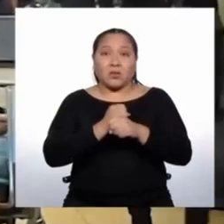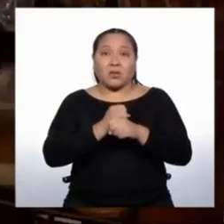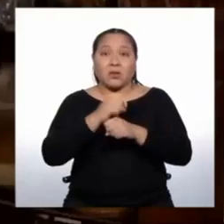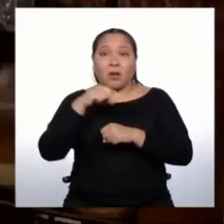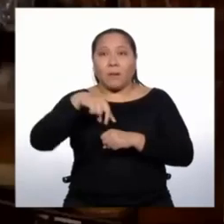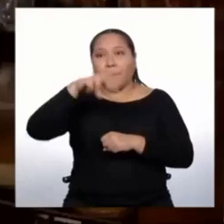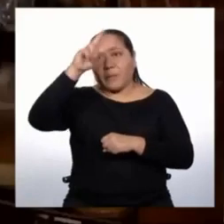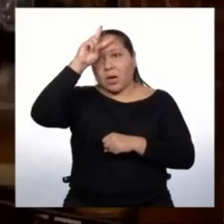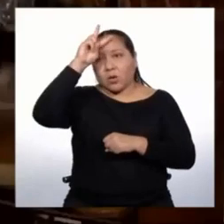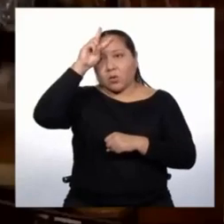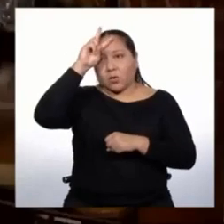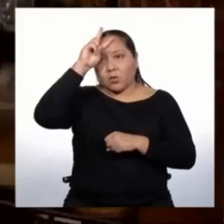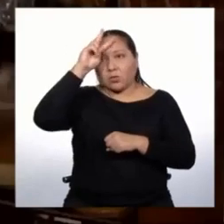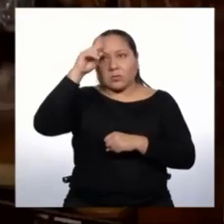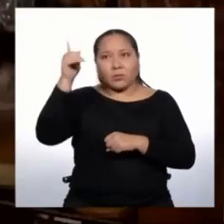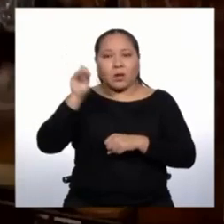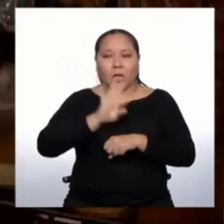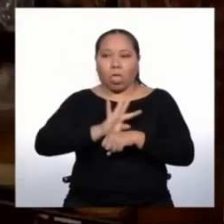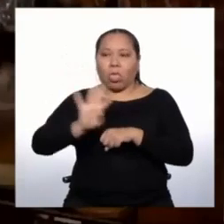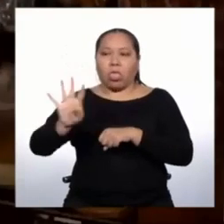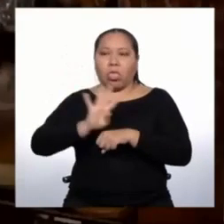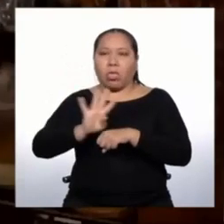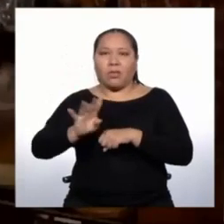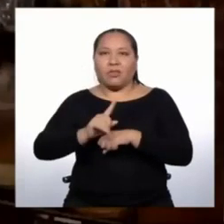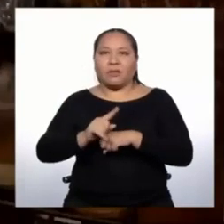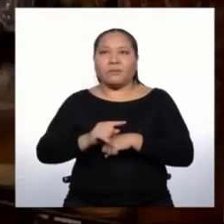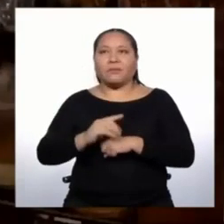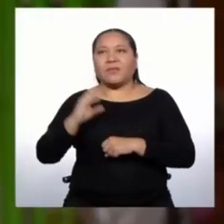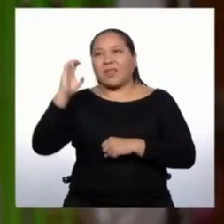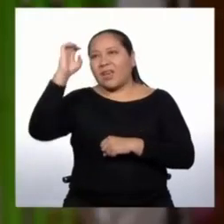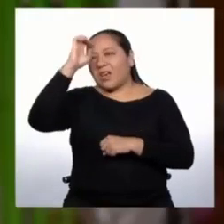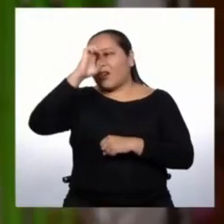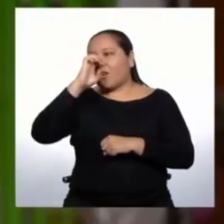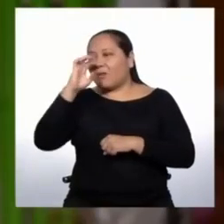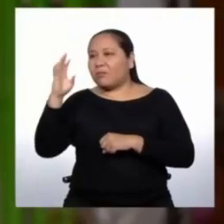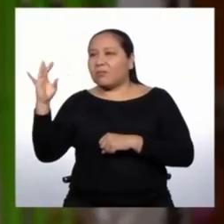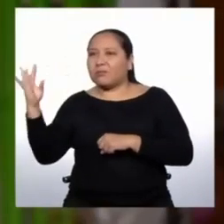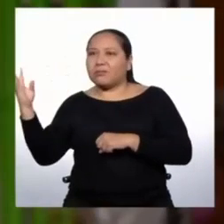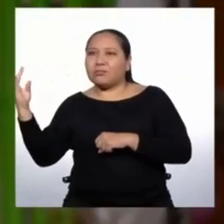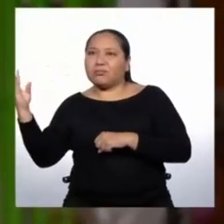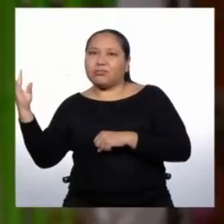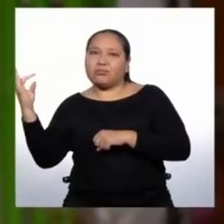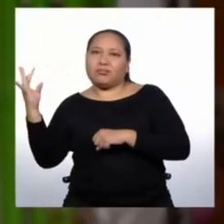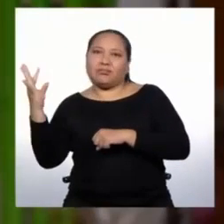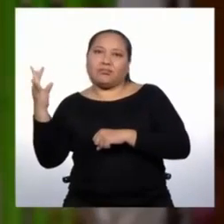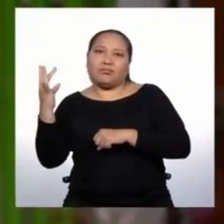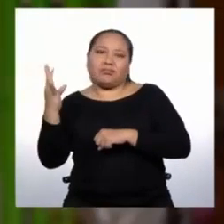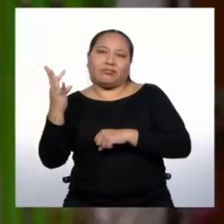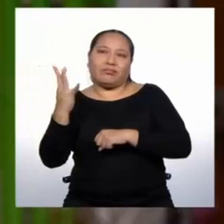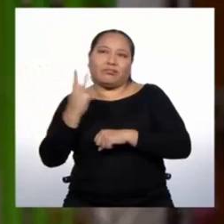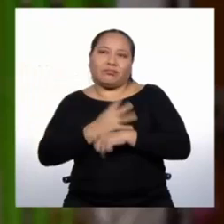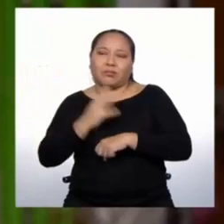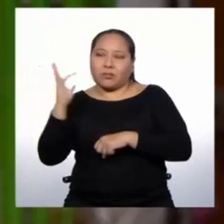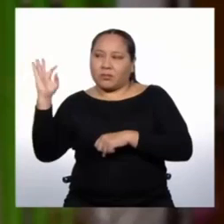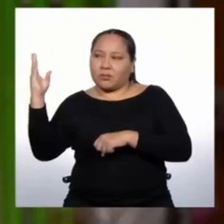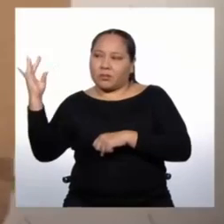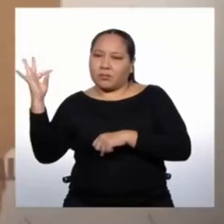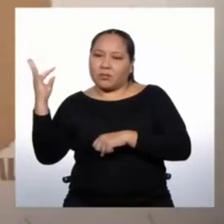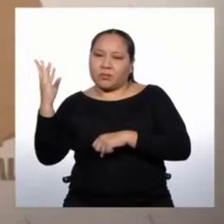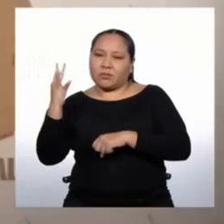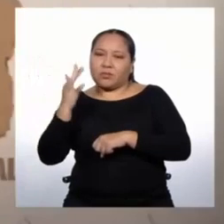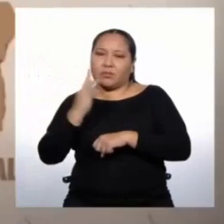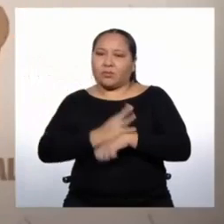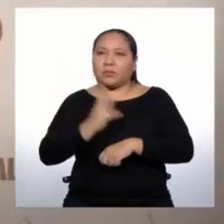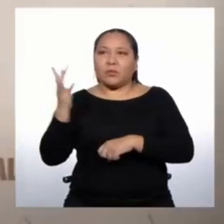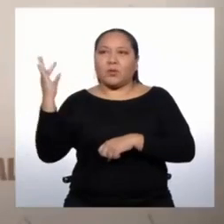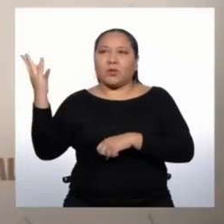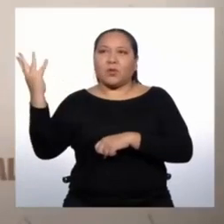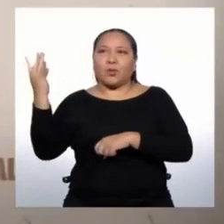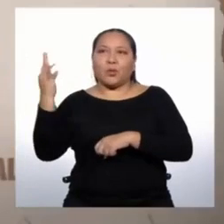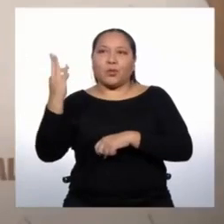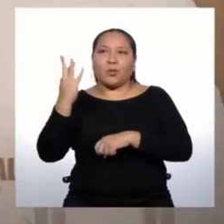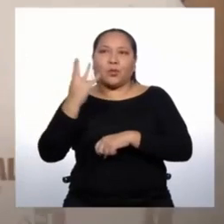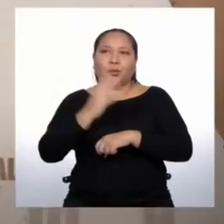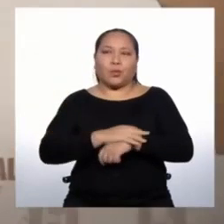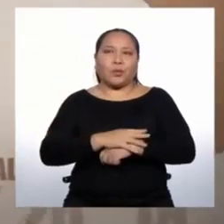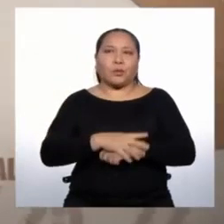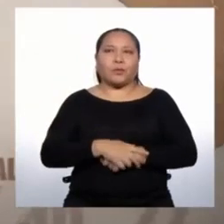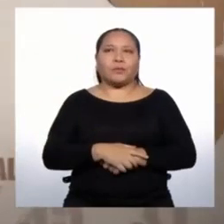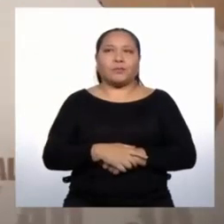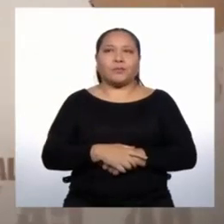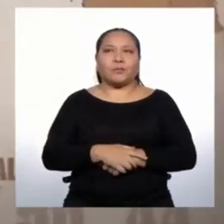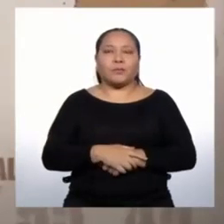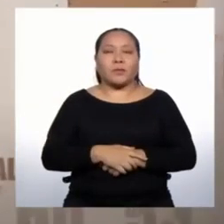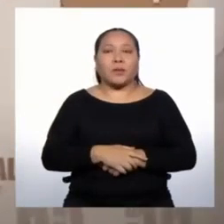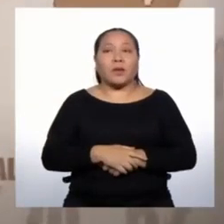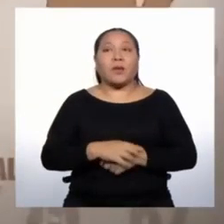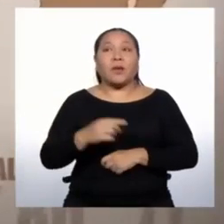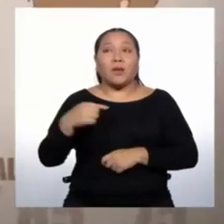Después de que los europeos llegaron en las primeras tres décadas del siglo pasado. O sea, hemos tenido